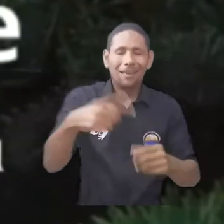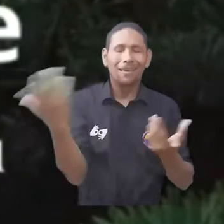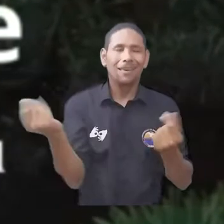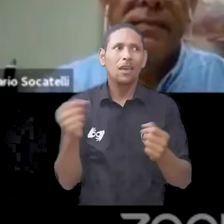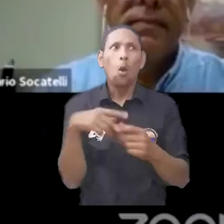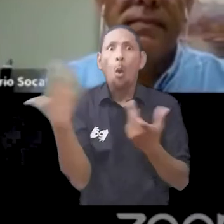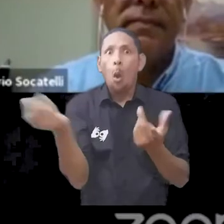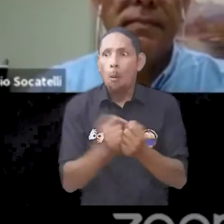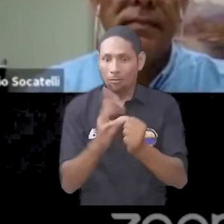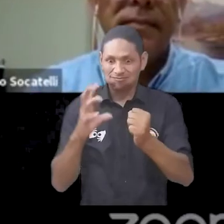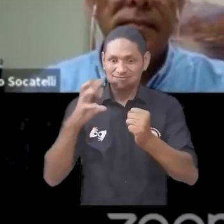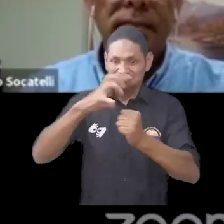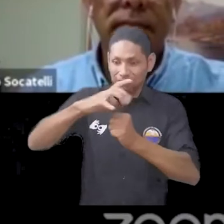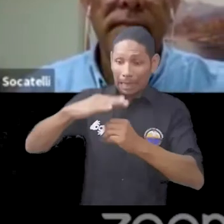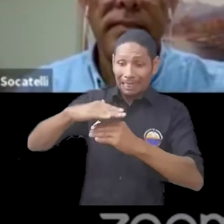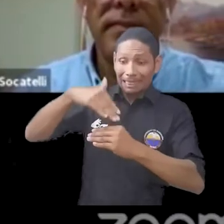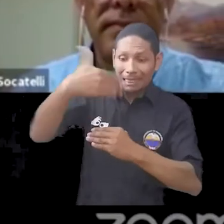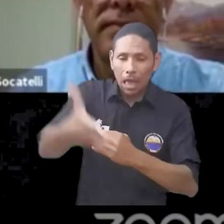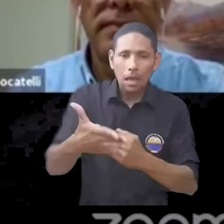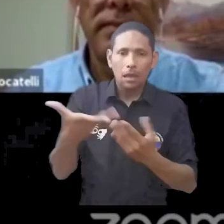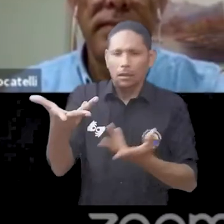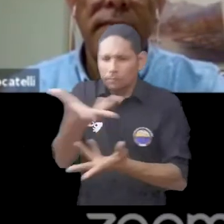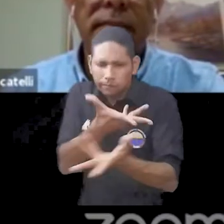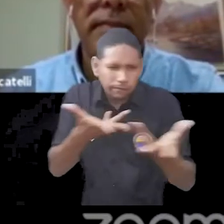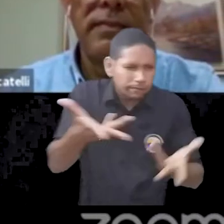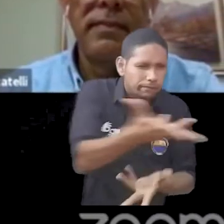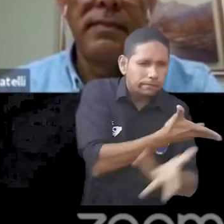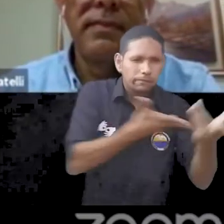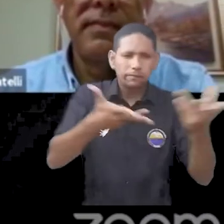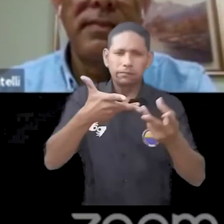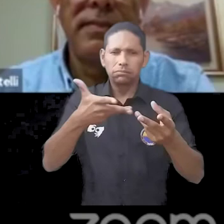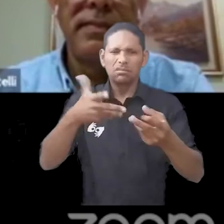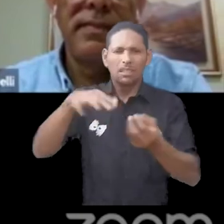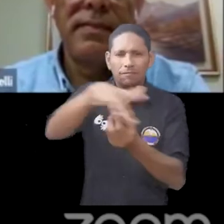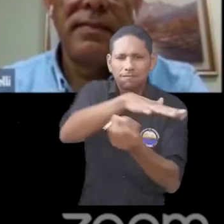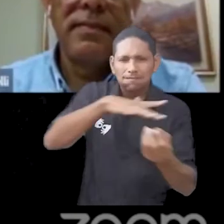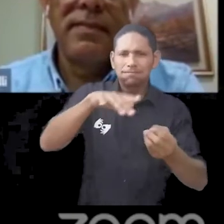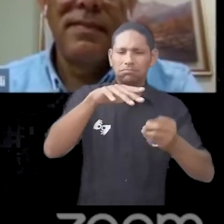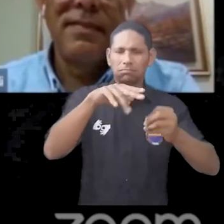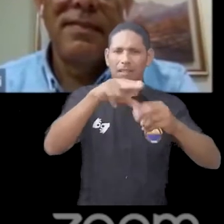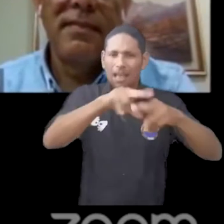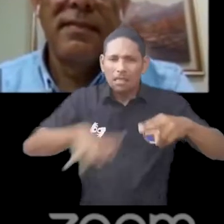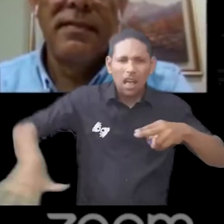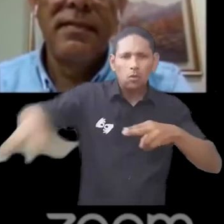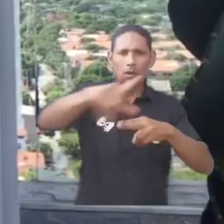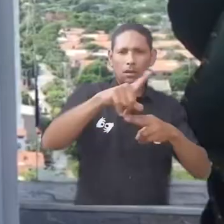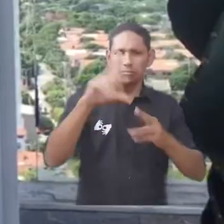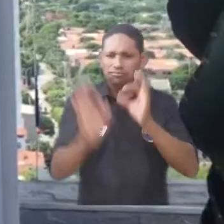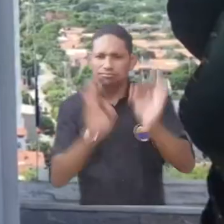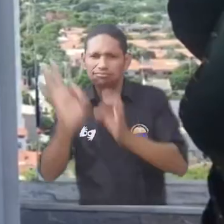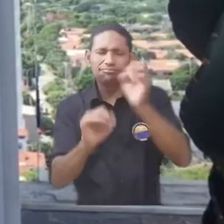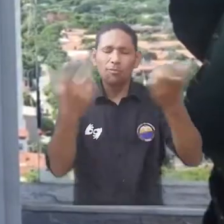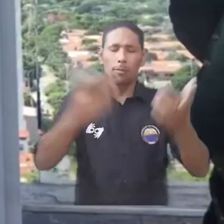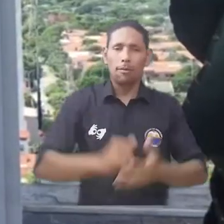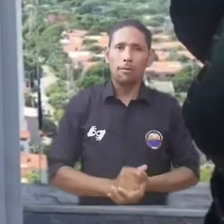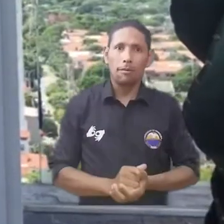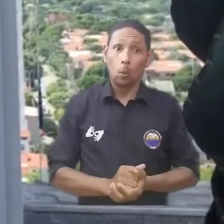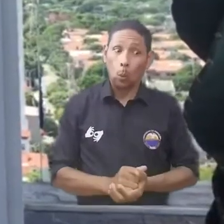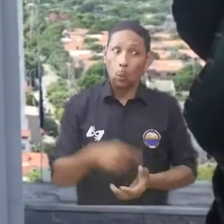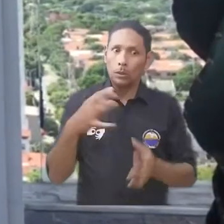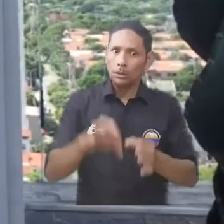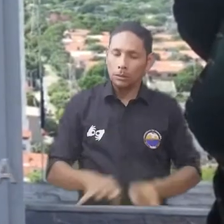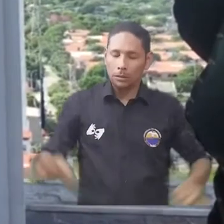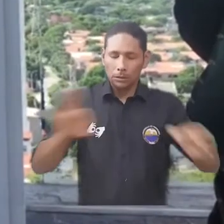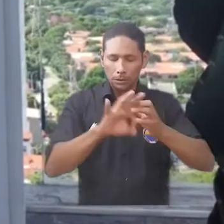de la Oficina de Relaciones Internacionales y la Facultad de Ciencias Empresariales y Económicas. Es necesario replantear las prácticas